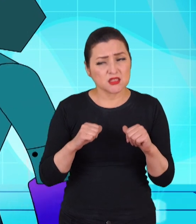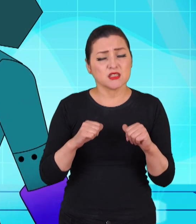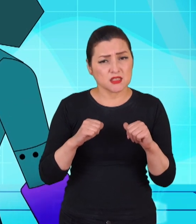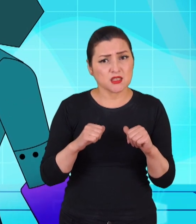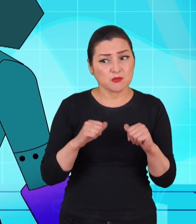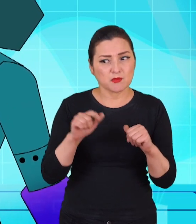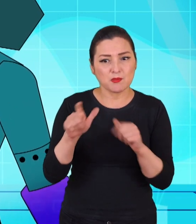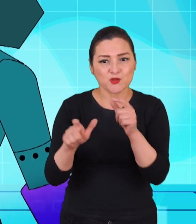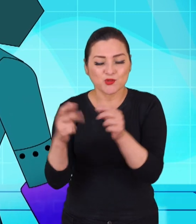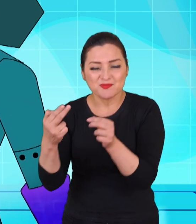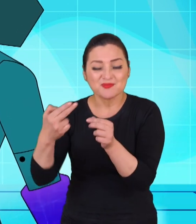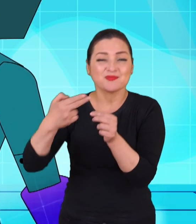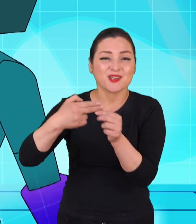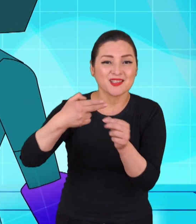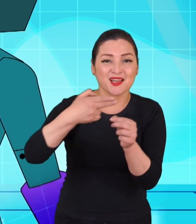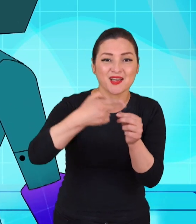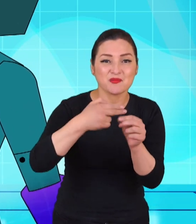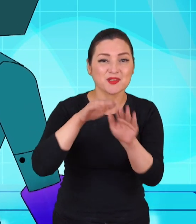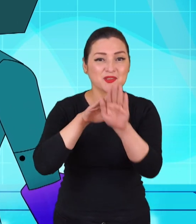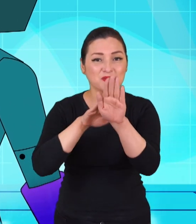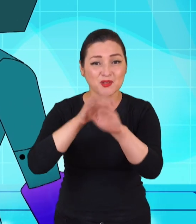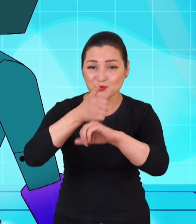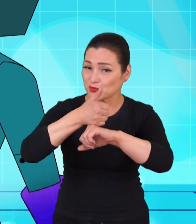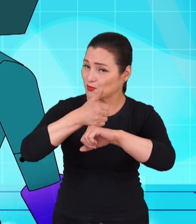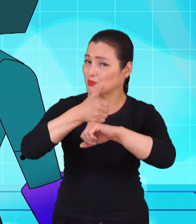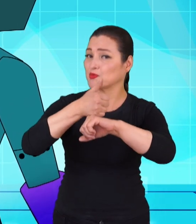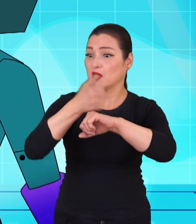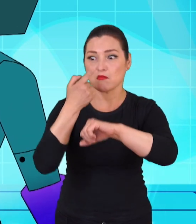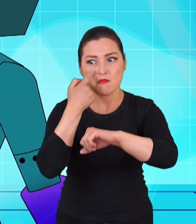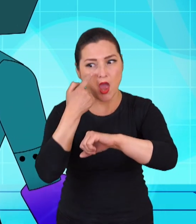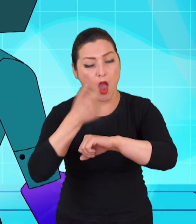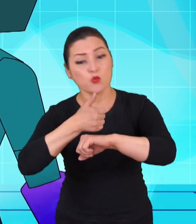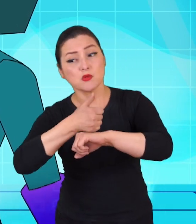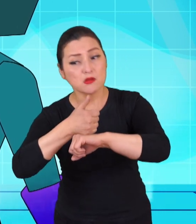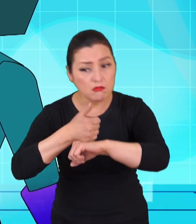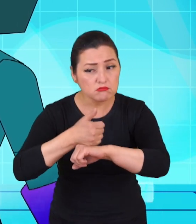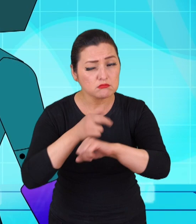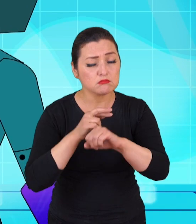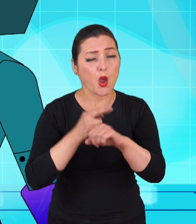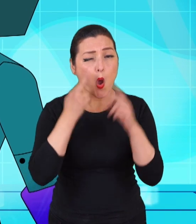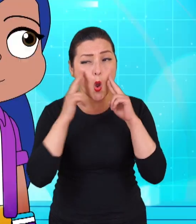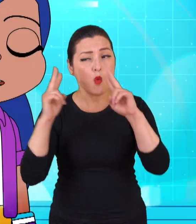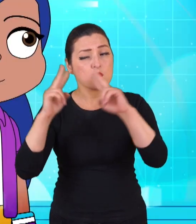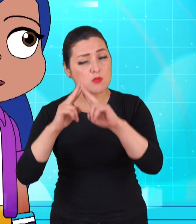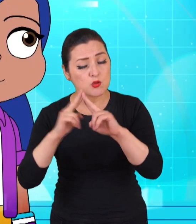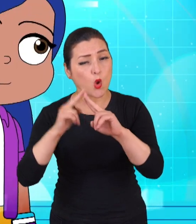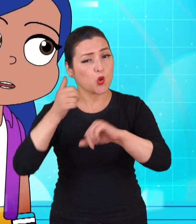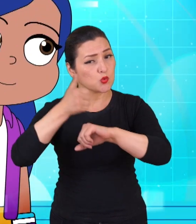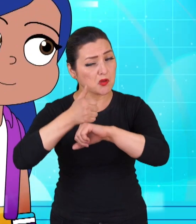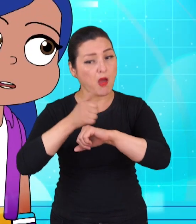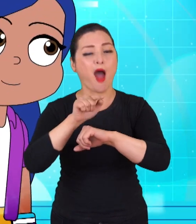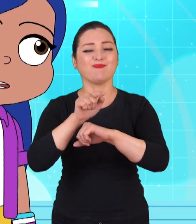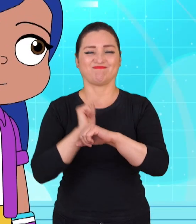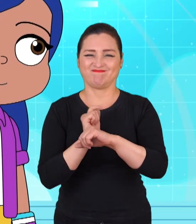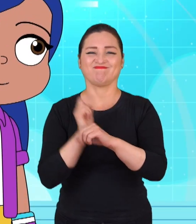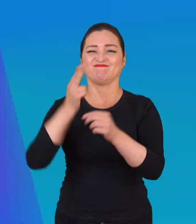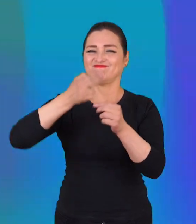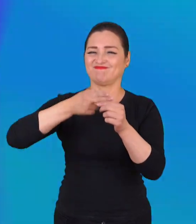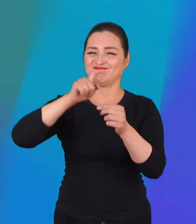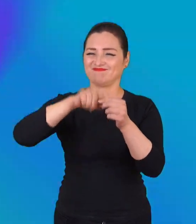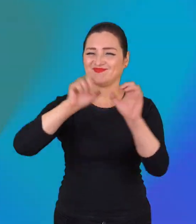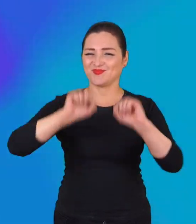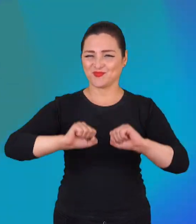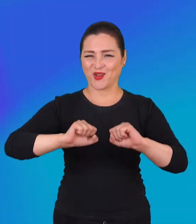tengan participantes o respaldo de autoridades u organizaciones reconocidas. ¿Cómo se manejan estas comunidades?